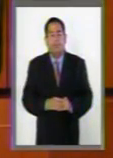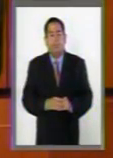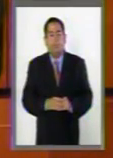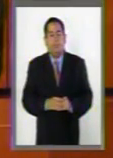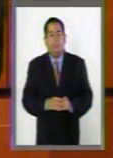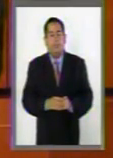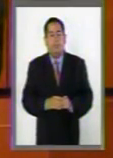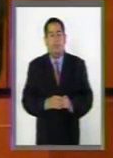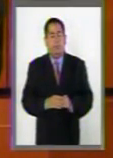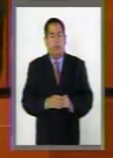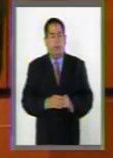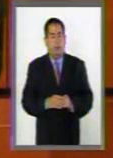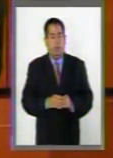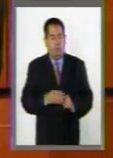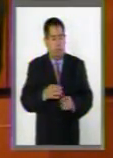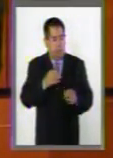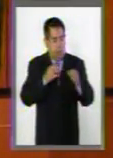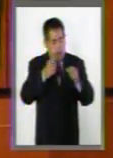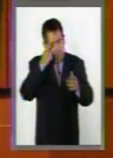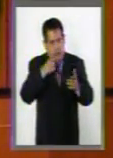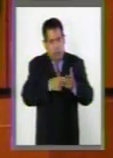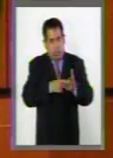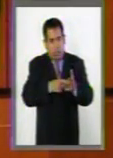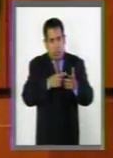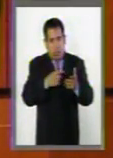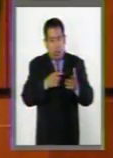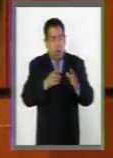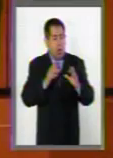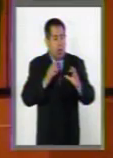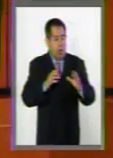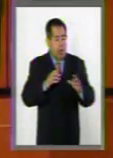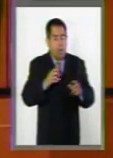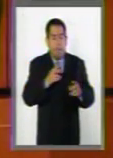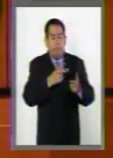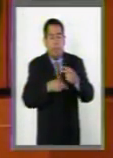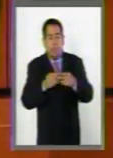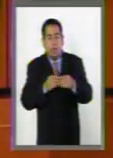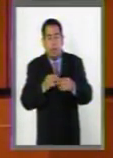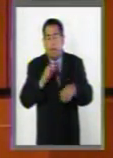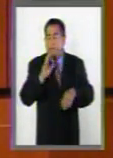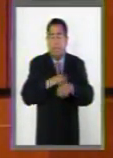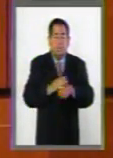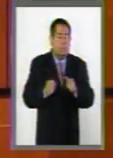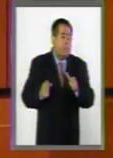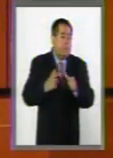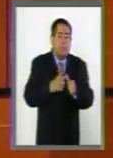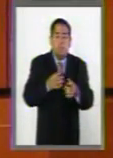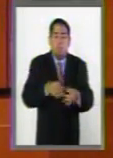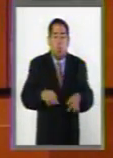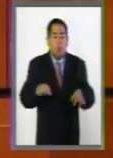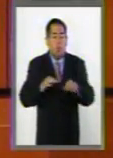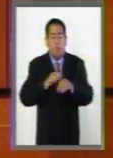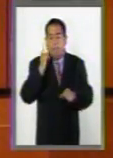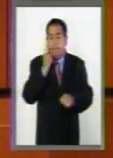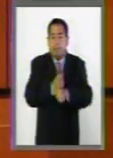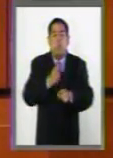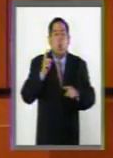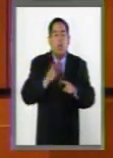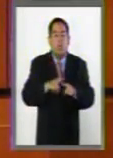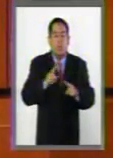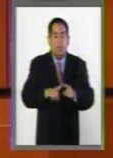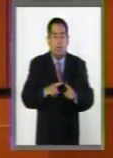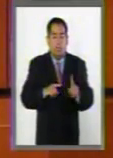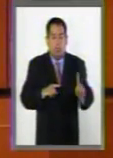El bien jurídico lesionado provenga primordialmente del